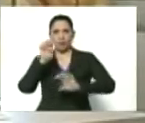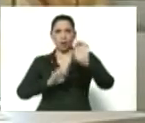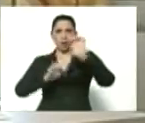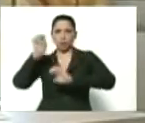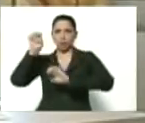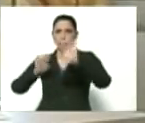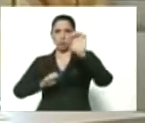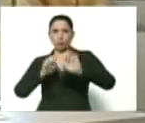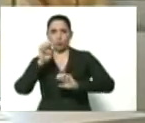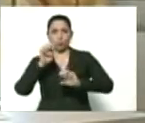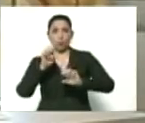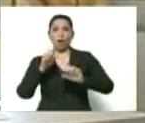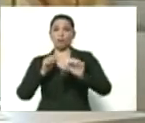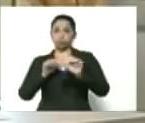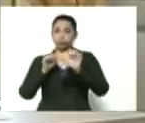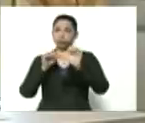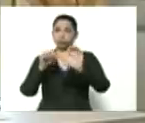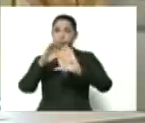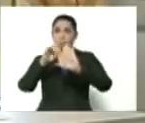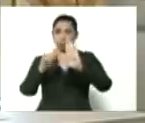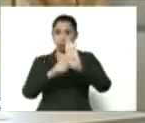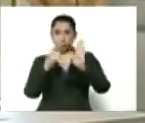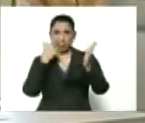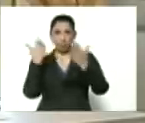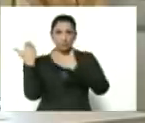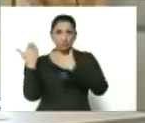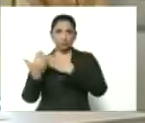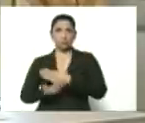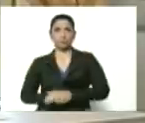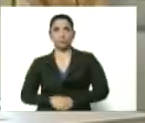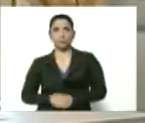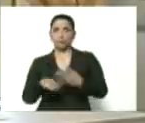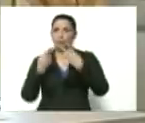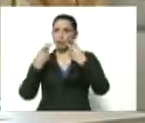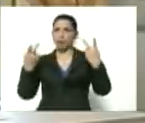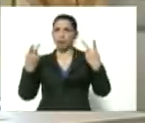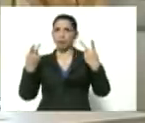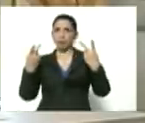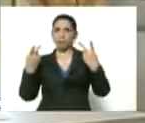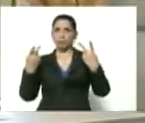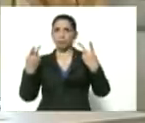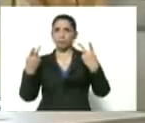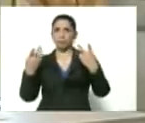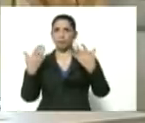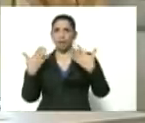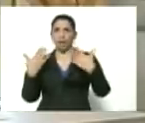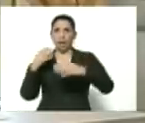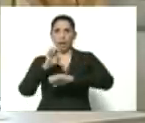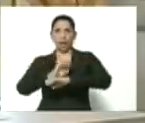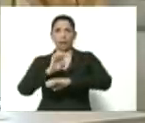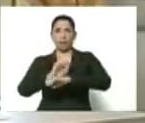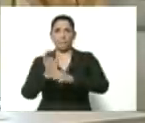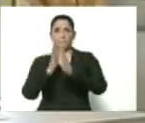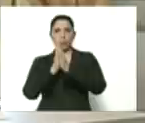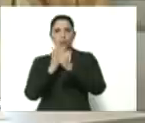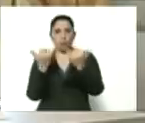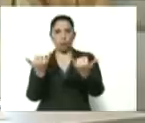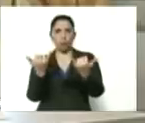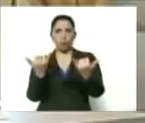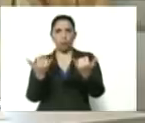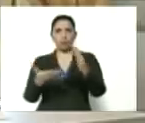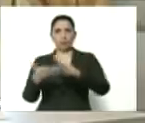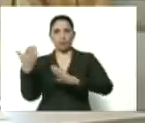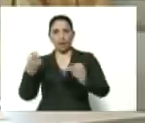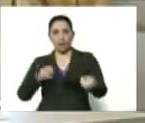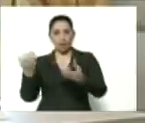la pertinencia constitucional. Decreto de alarma, por favor, de inmediato, que se vaya